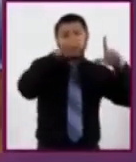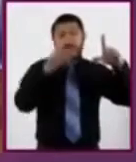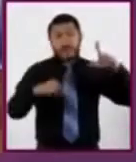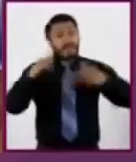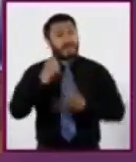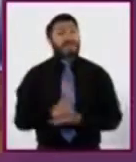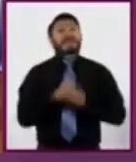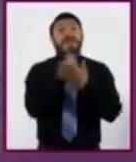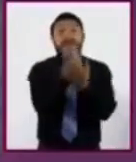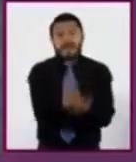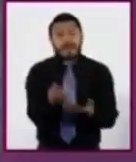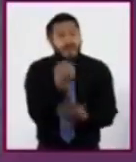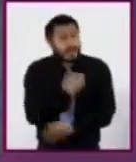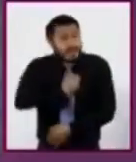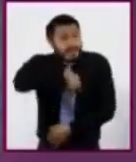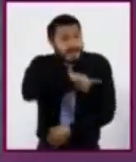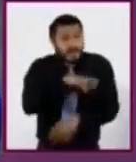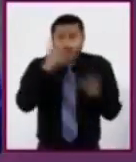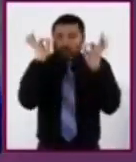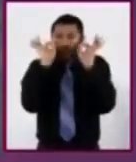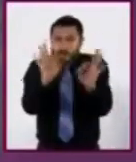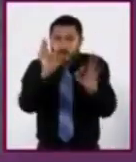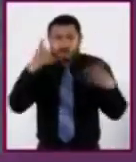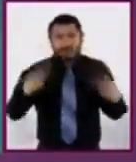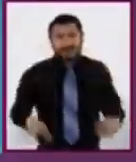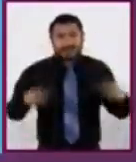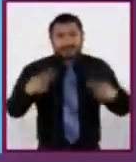contribuyen a la salud integral de la población.